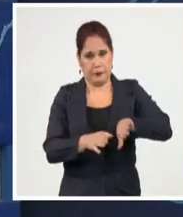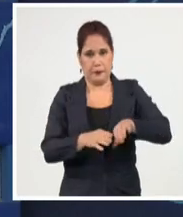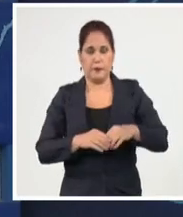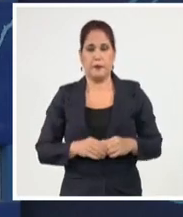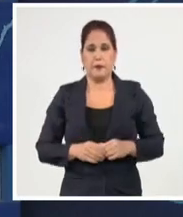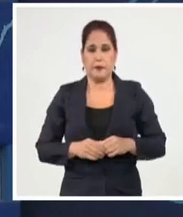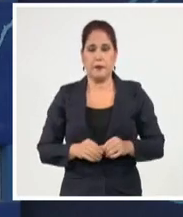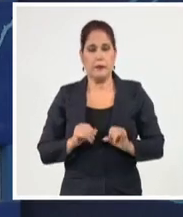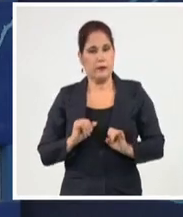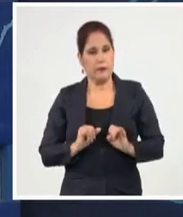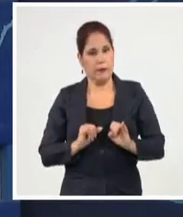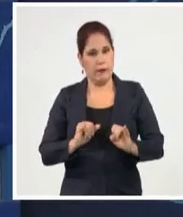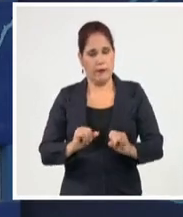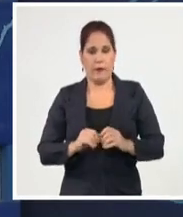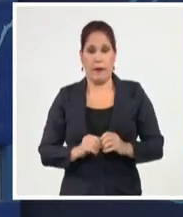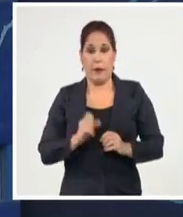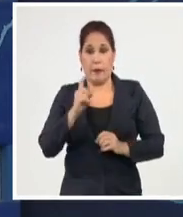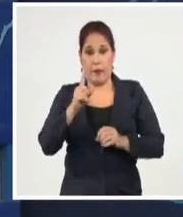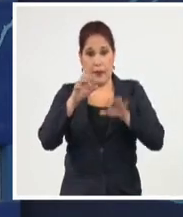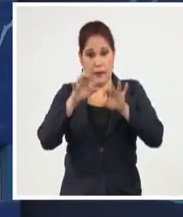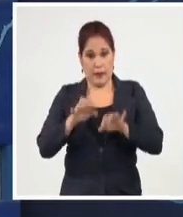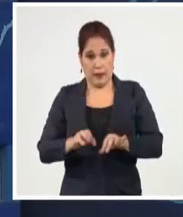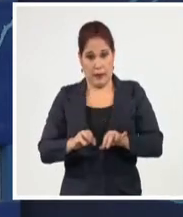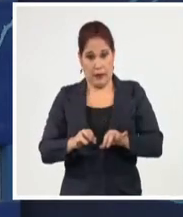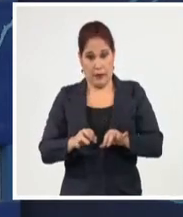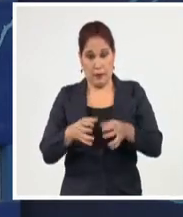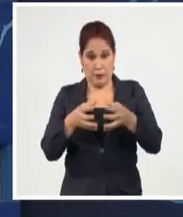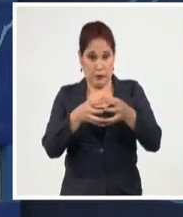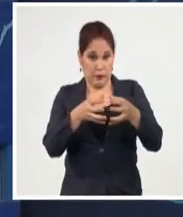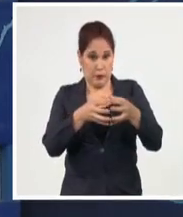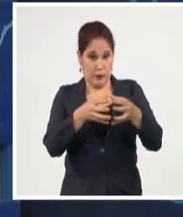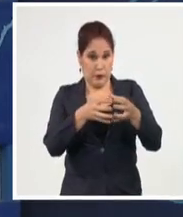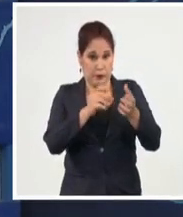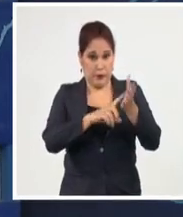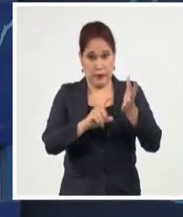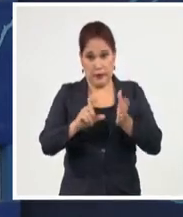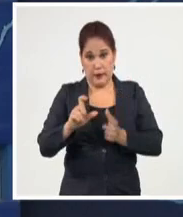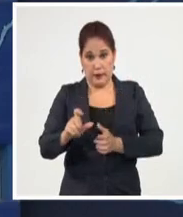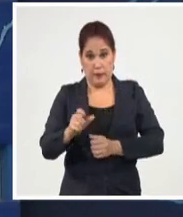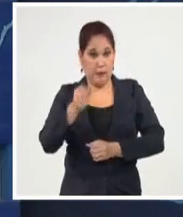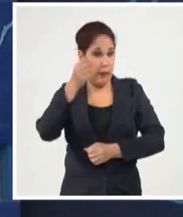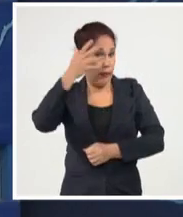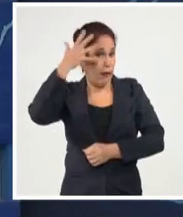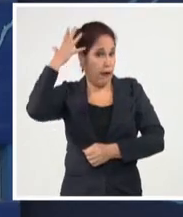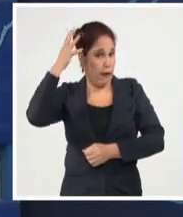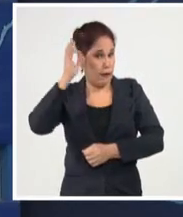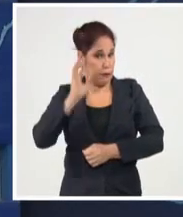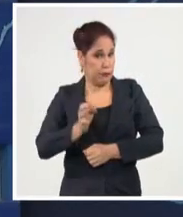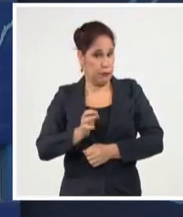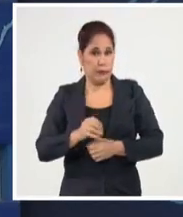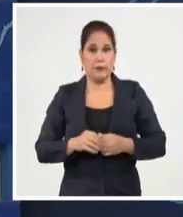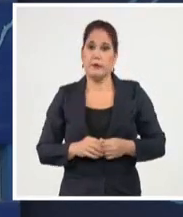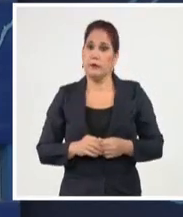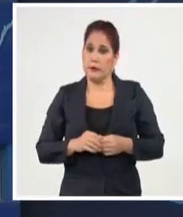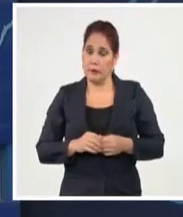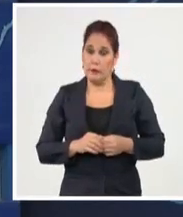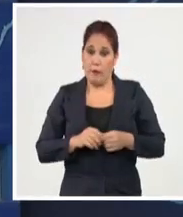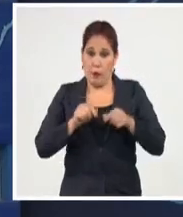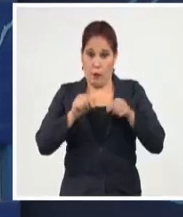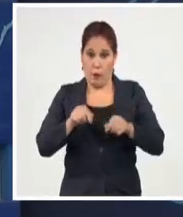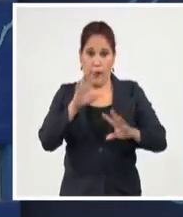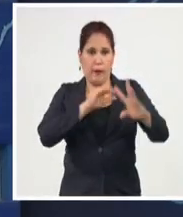Estamos con las informaciones. El primer secretario del Comité Central del Partido y presidente de la República, Miguel Díaz Canel Bermúdez,